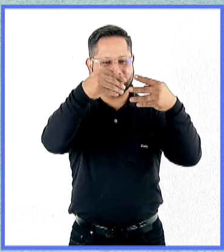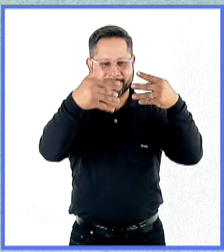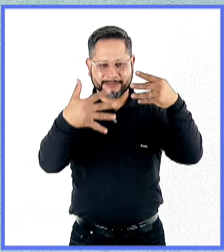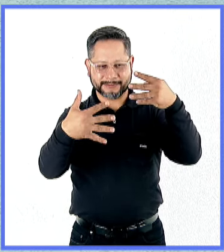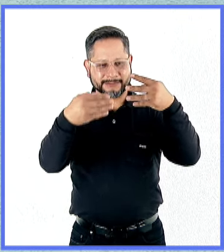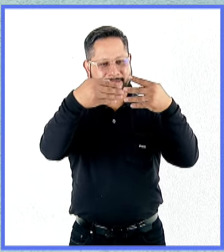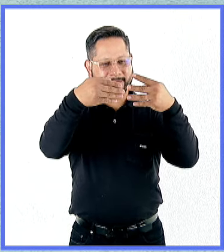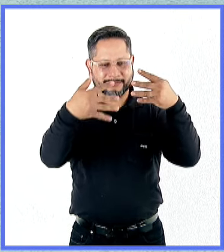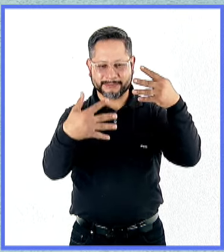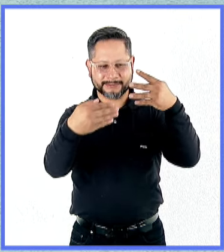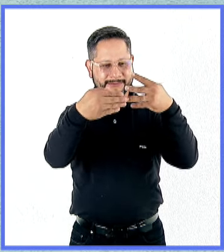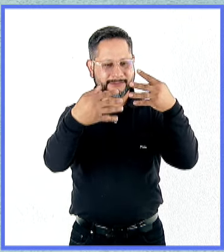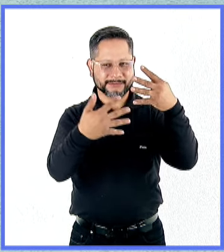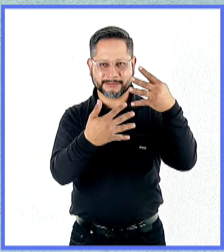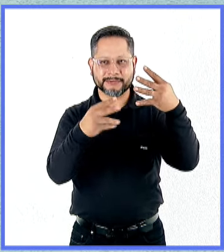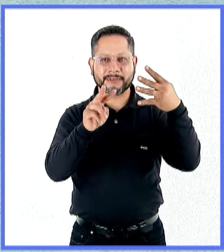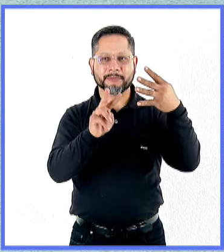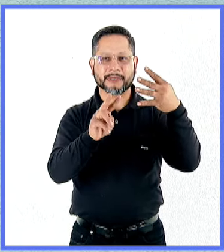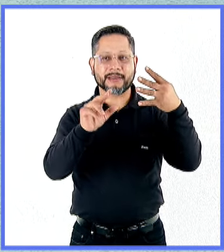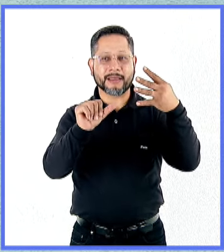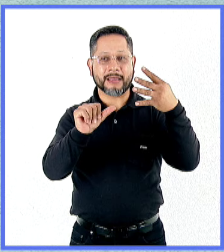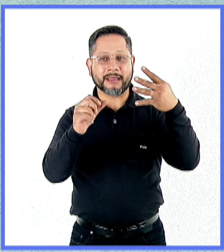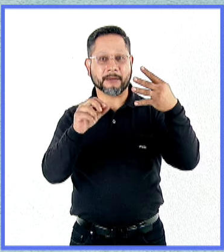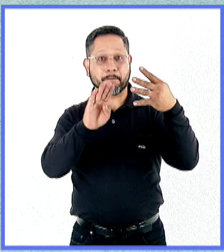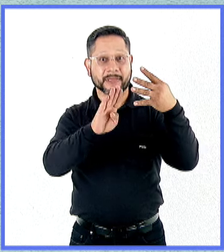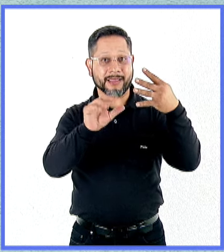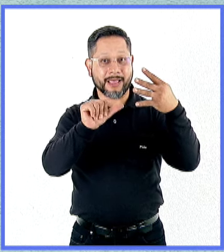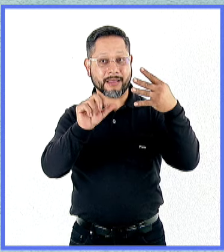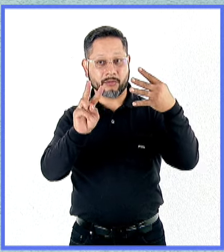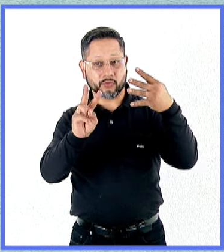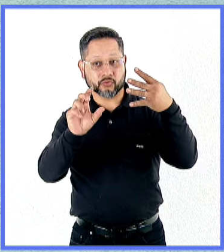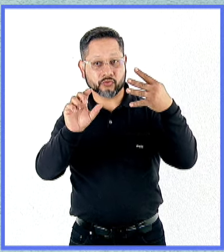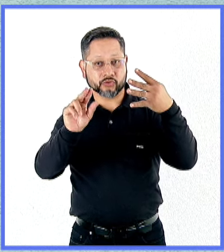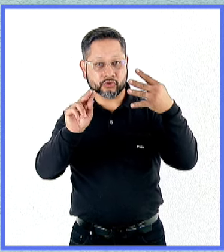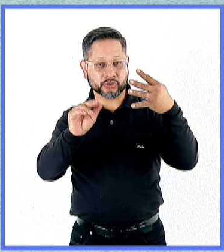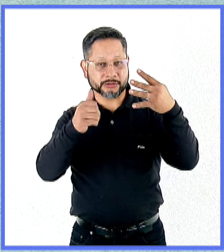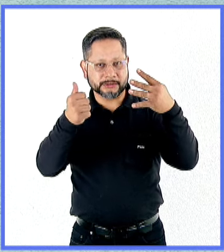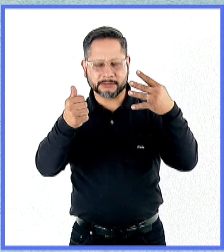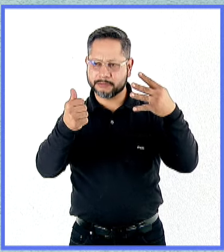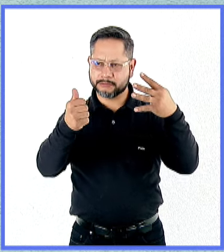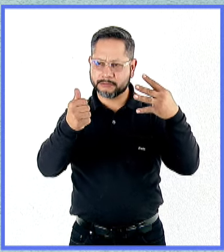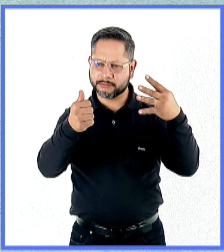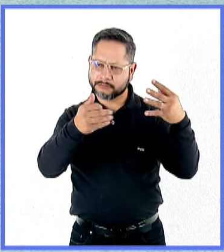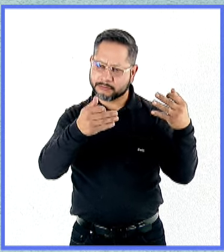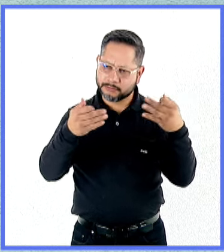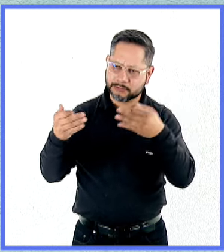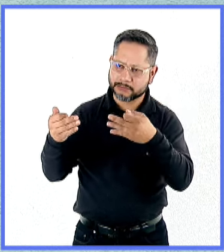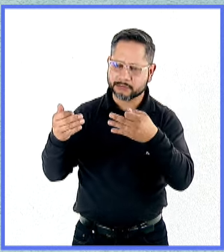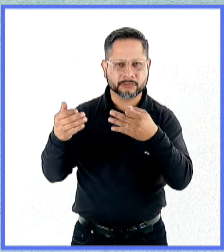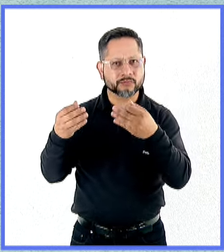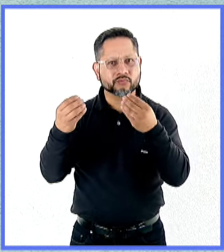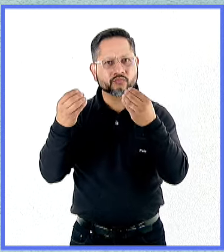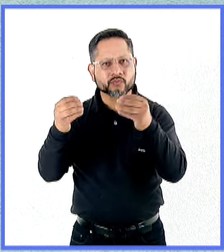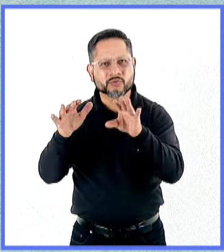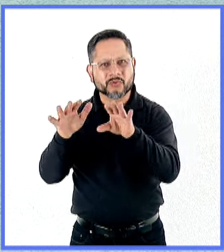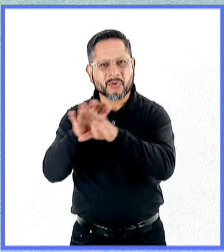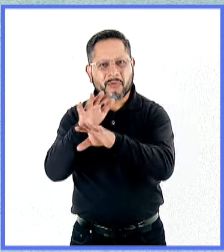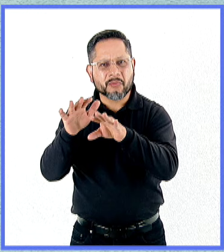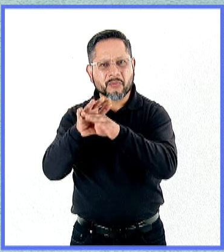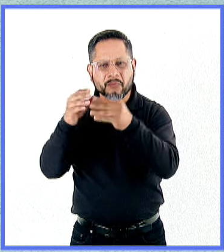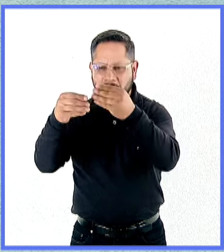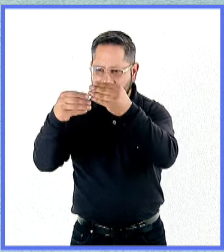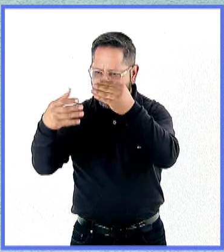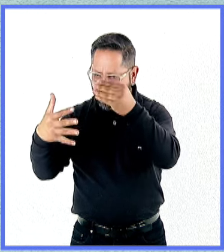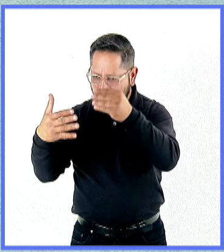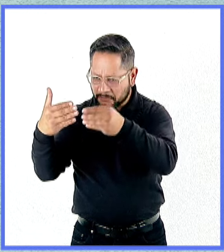subvariante, la BA.2.86, a mediados del año pasado llamó la atención por tener ya muchas mutaciones y una